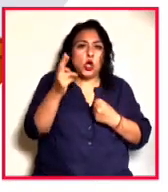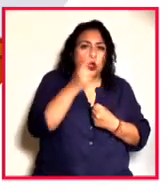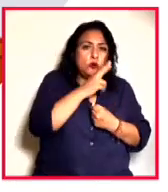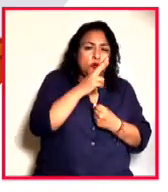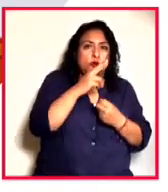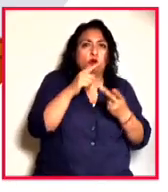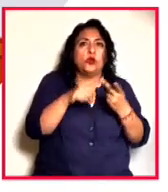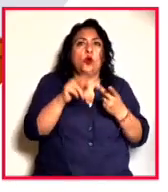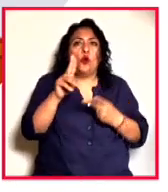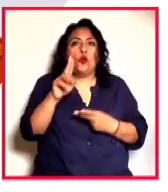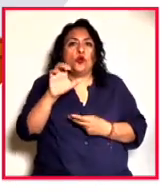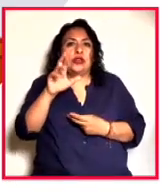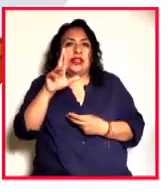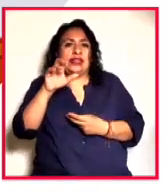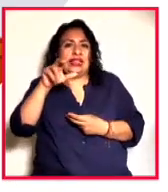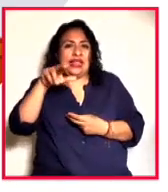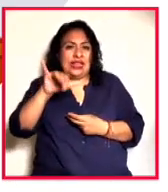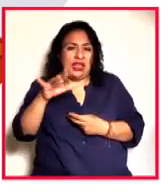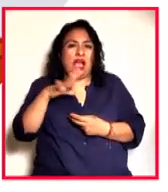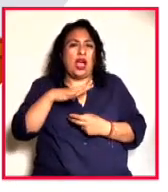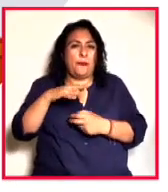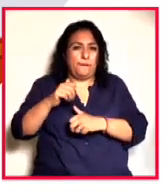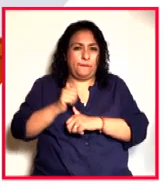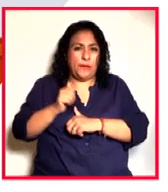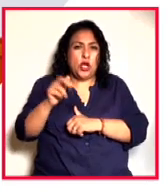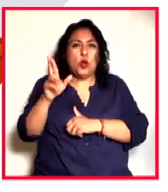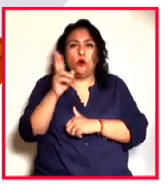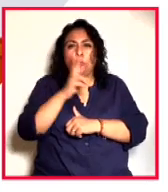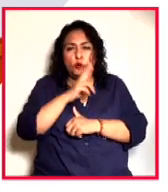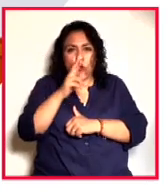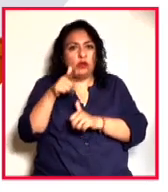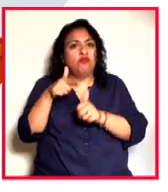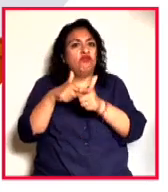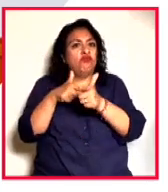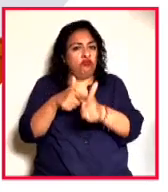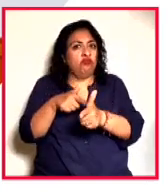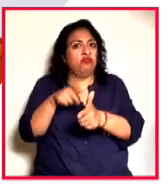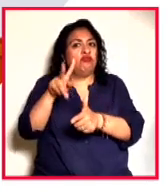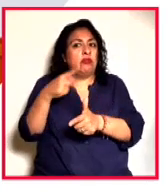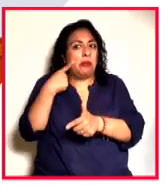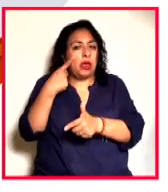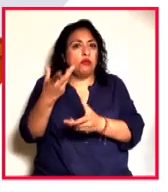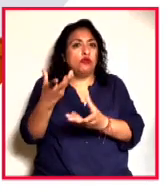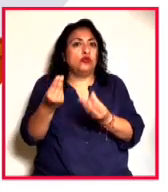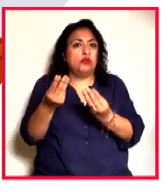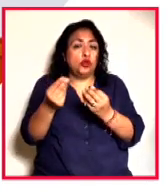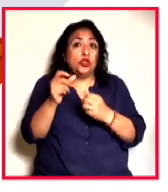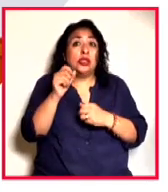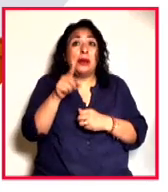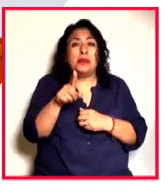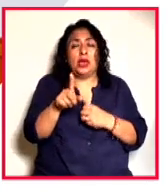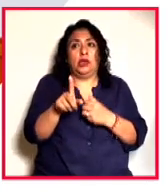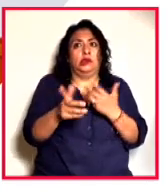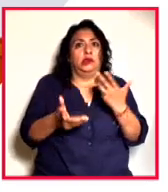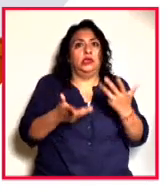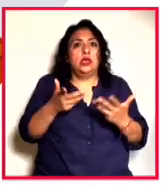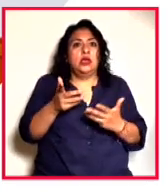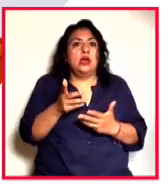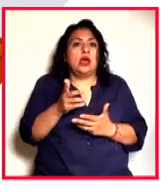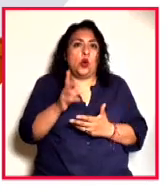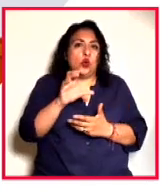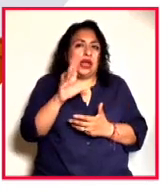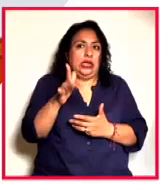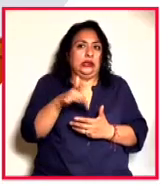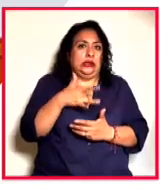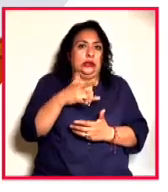la ucraniana donde las fuerzas armadas de Rusia siguen teniendo gran presencia y lo que es intimidatorio para los ucranianos así es que